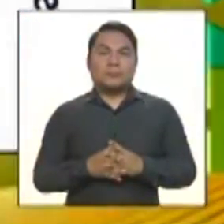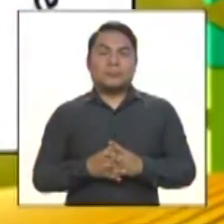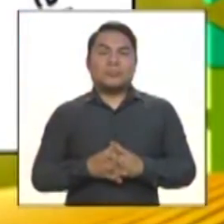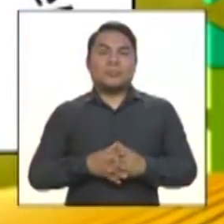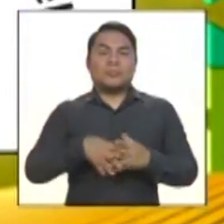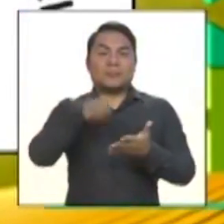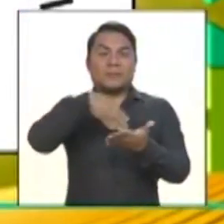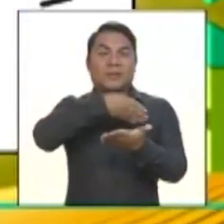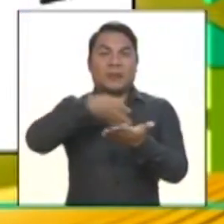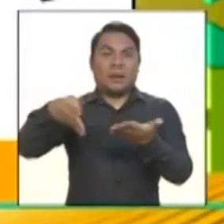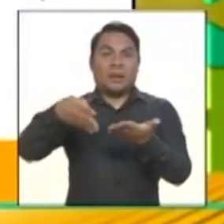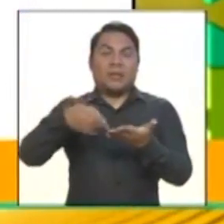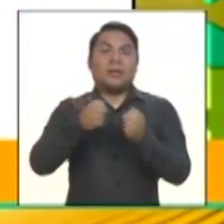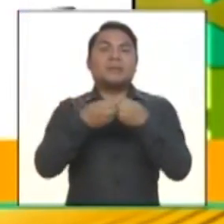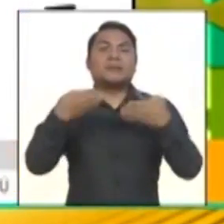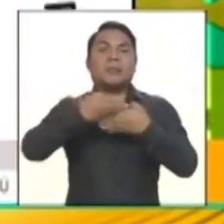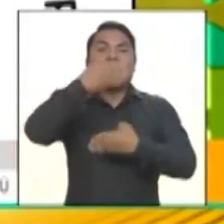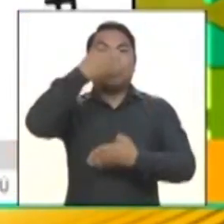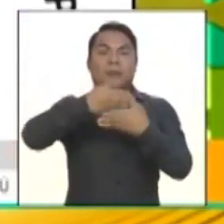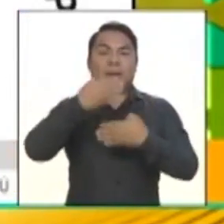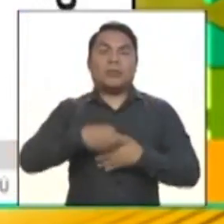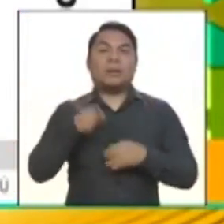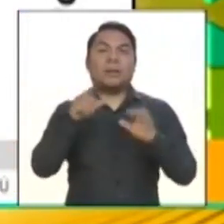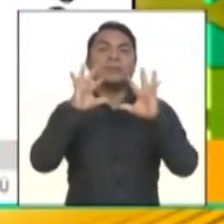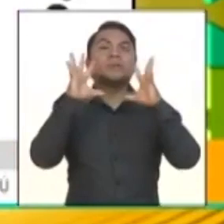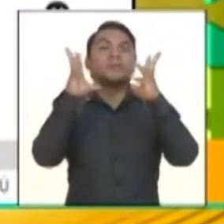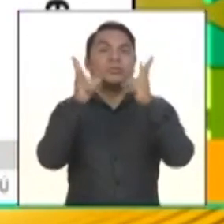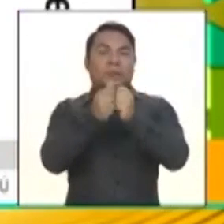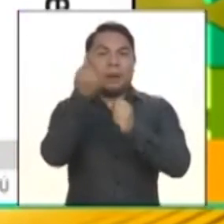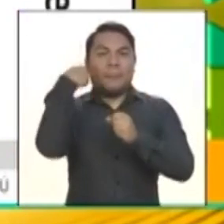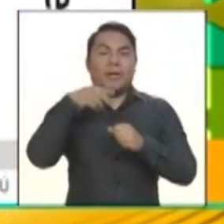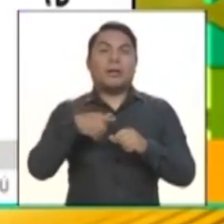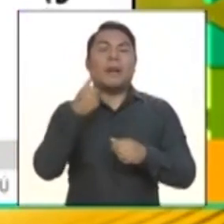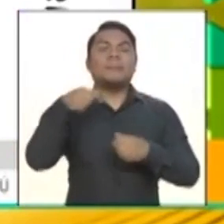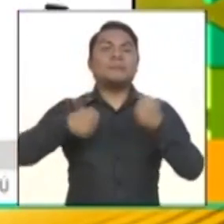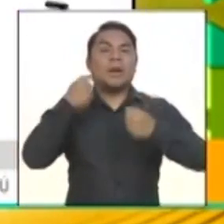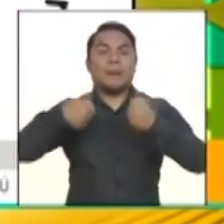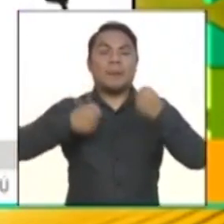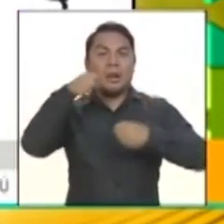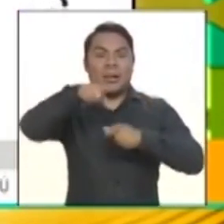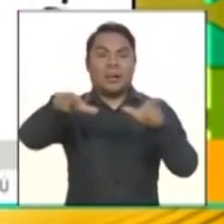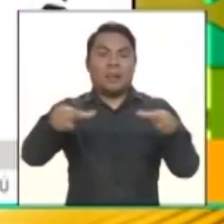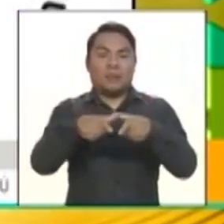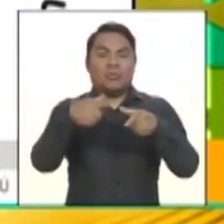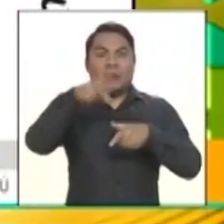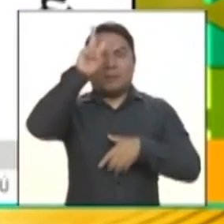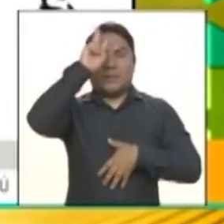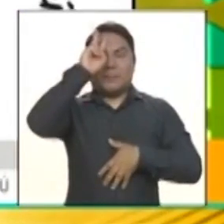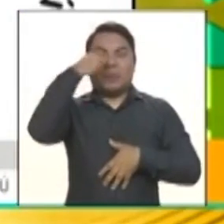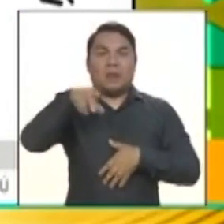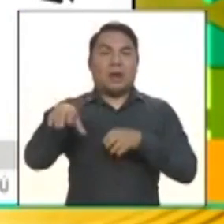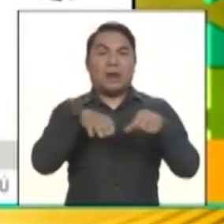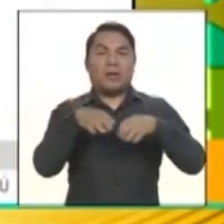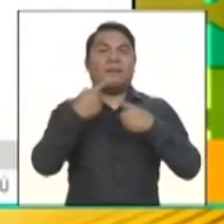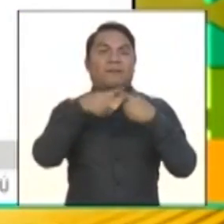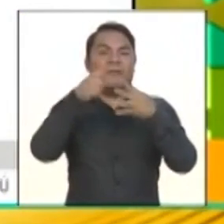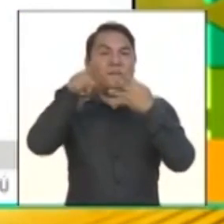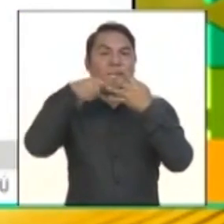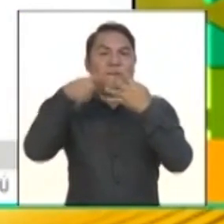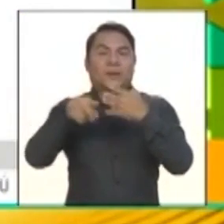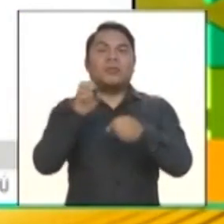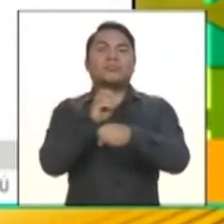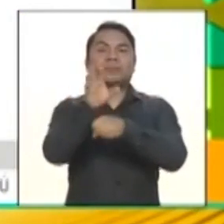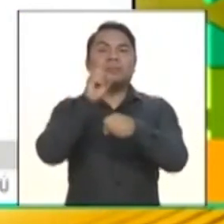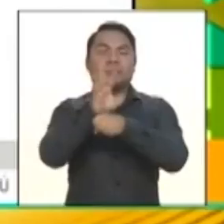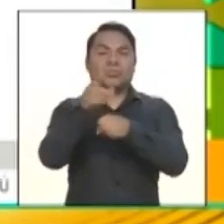Agenda sin barreras La Asociación Nacional Paralímpica del Perú realizará diversas charlas informativas en